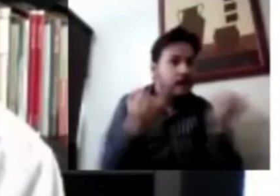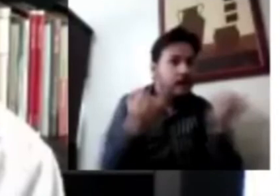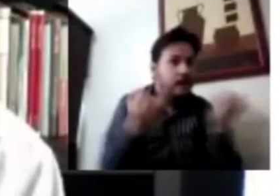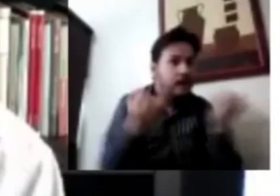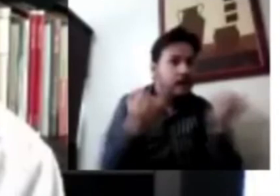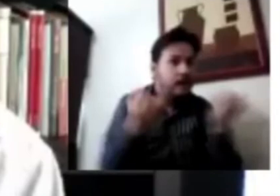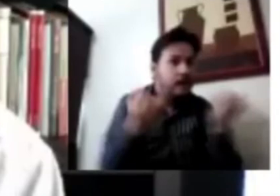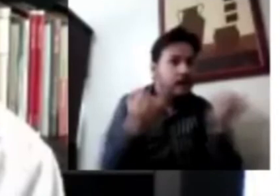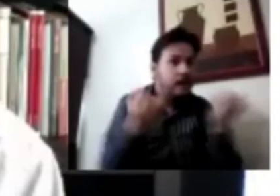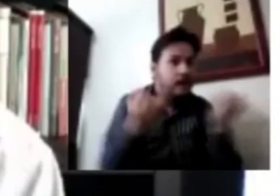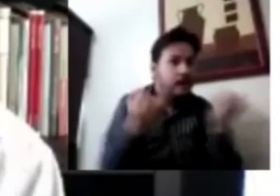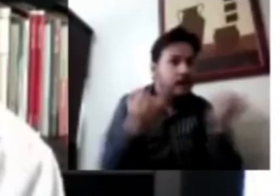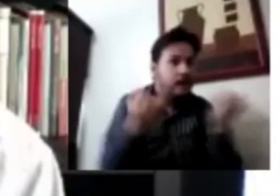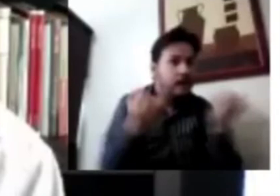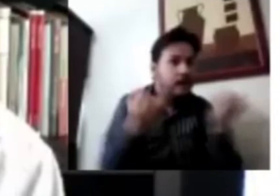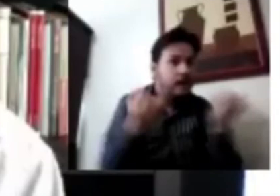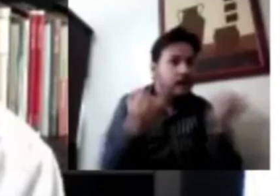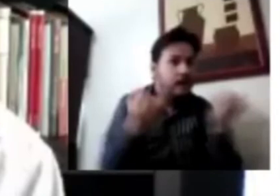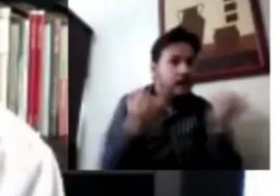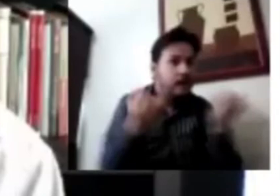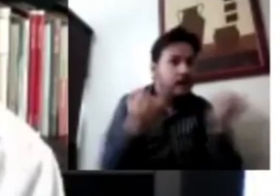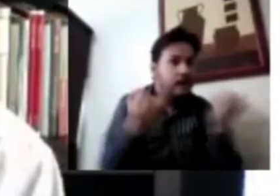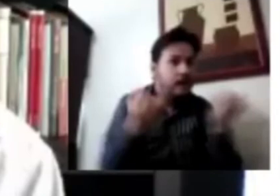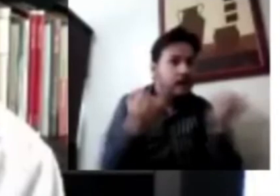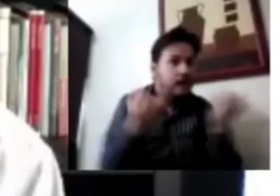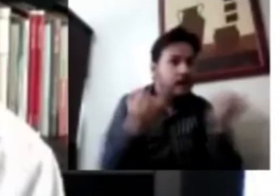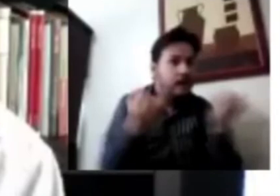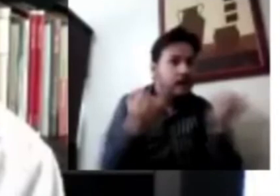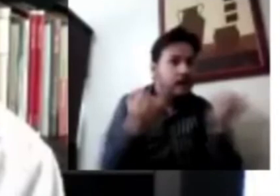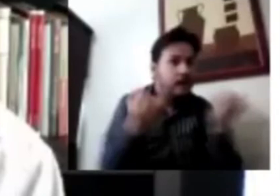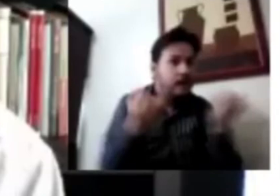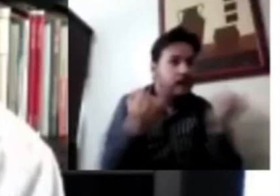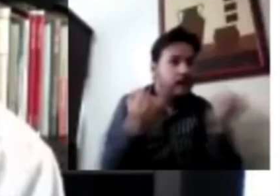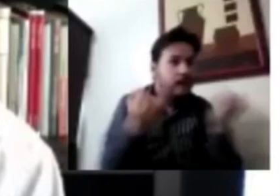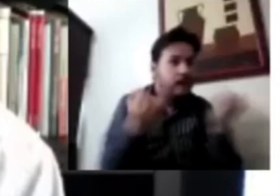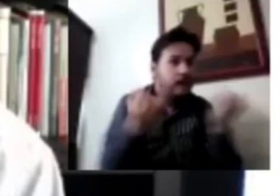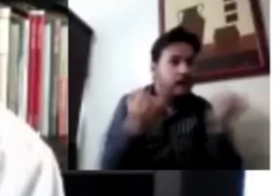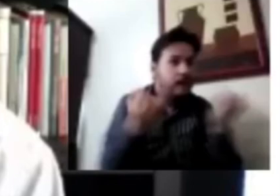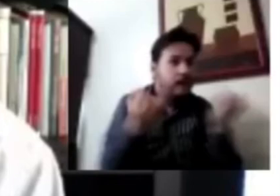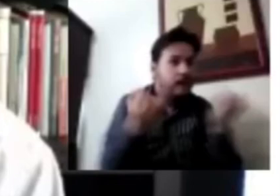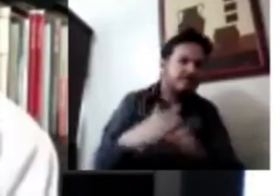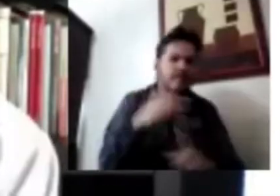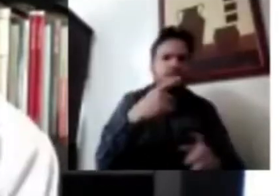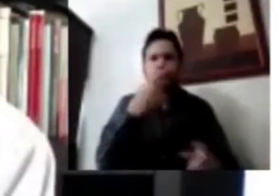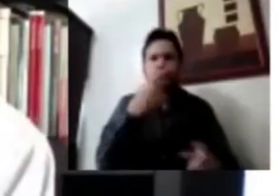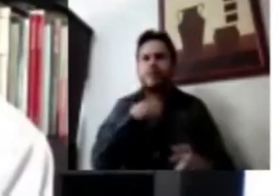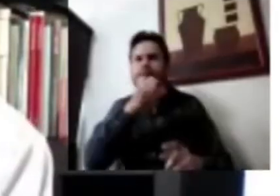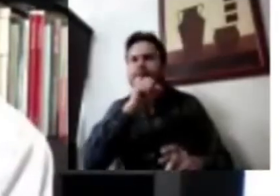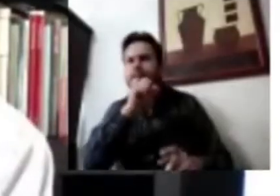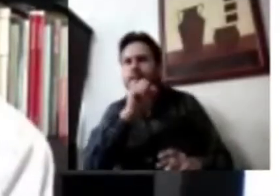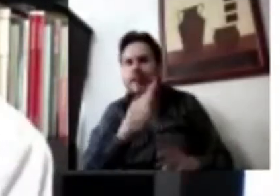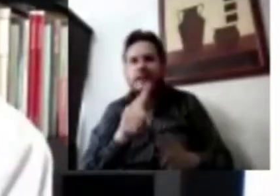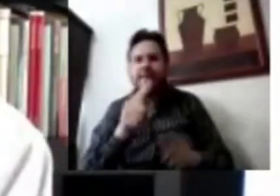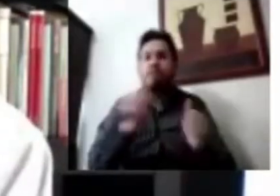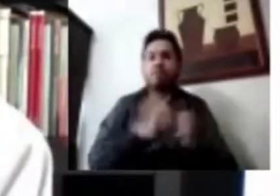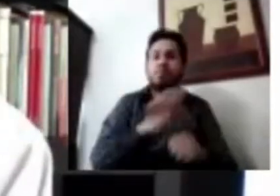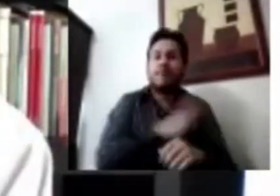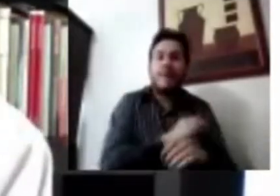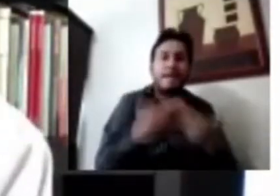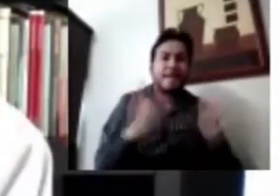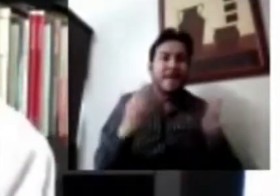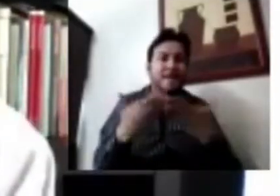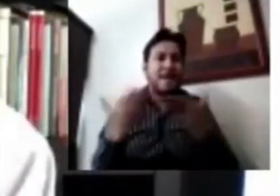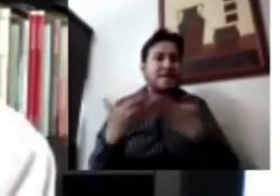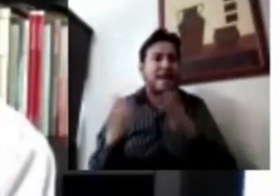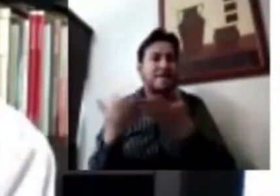y cualquier señal de relajamiento, ya lo vimos en últimos días, de posible reapertura van a tener un impacto